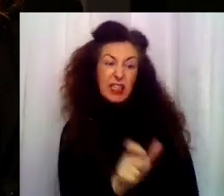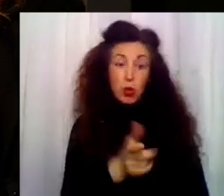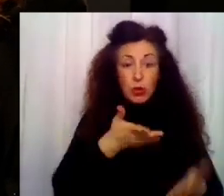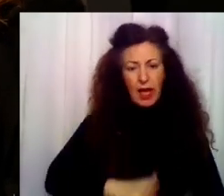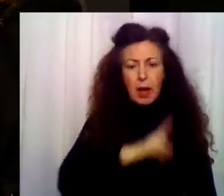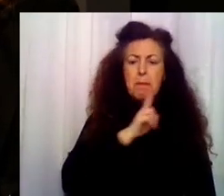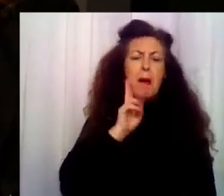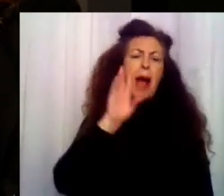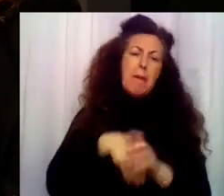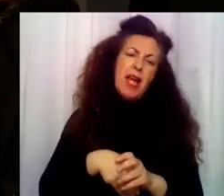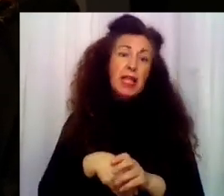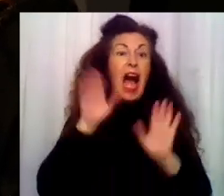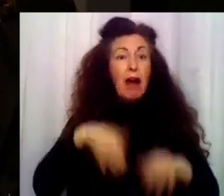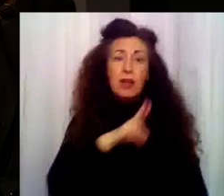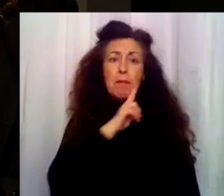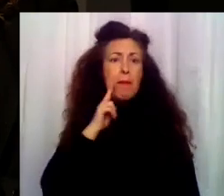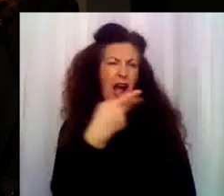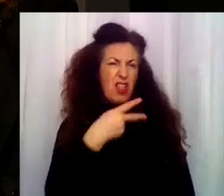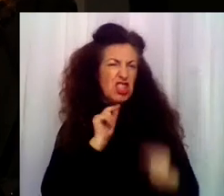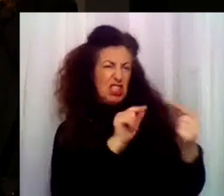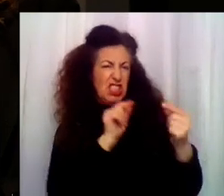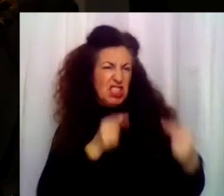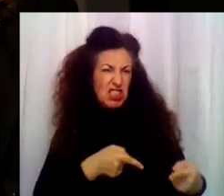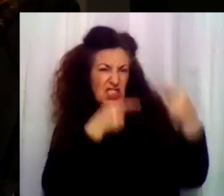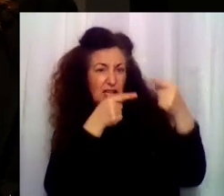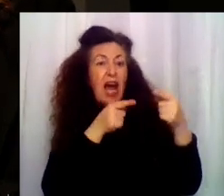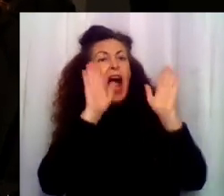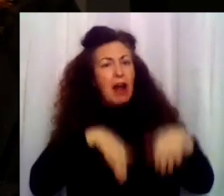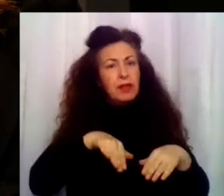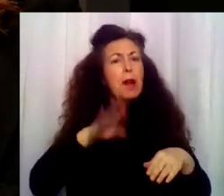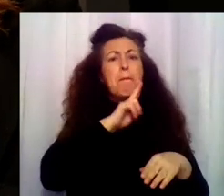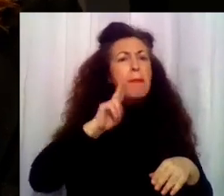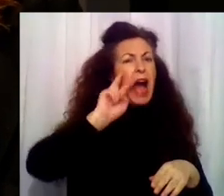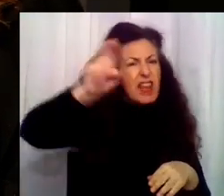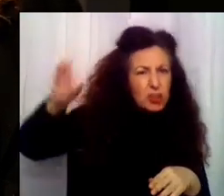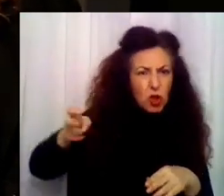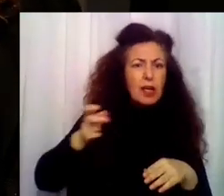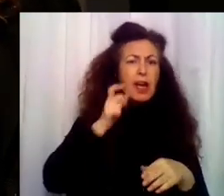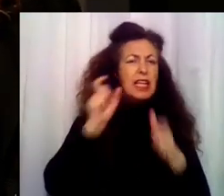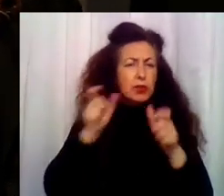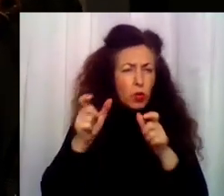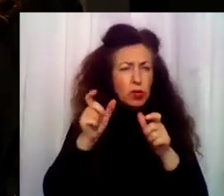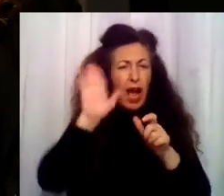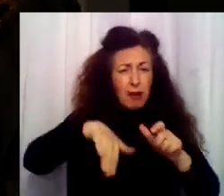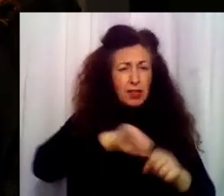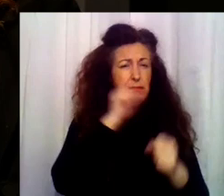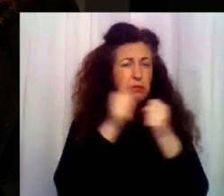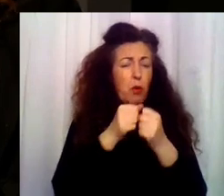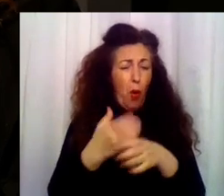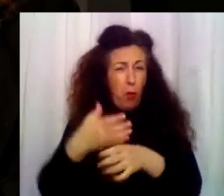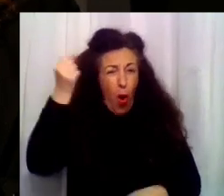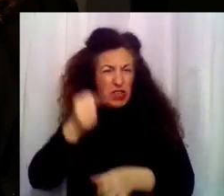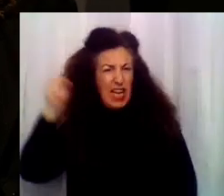dos madres en ese momento comenzaron a discutir y finalmente se unieron otras madres de los insultos, pasaron a arrojarse